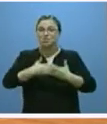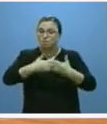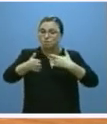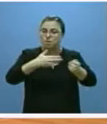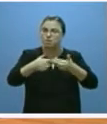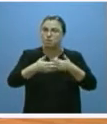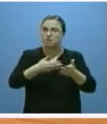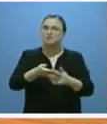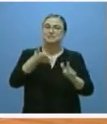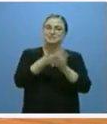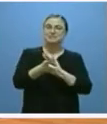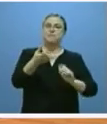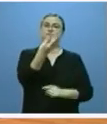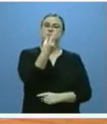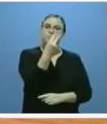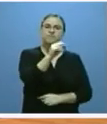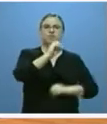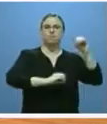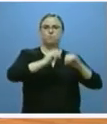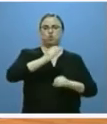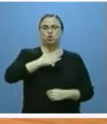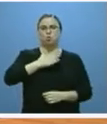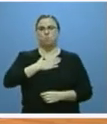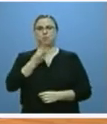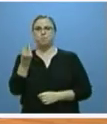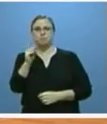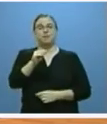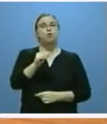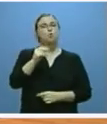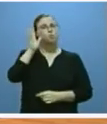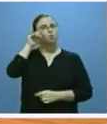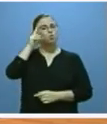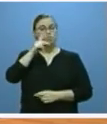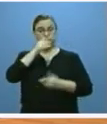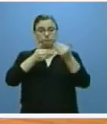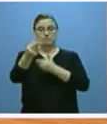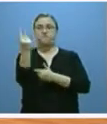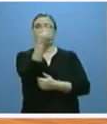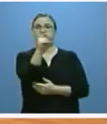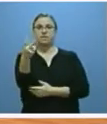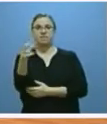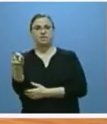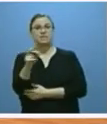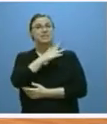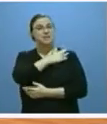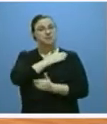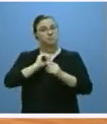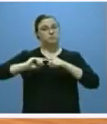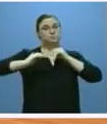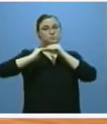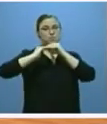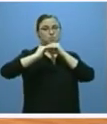suponga el 20% de nuestro valor añadido bruto en 2020 y que logremos un mayor equilibrio